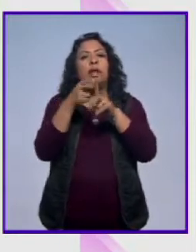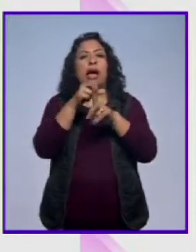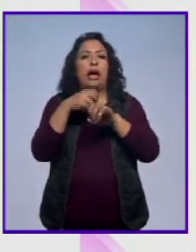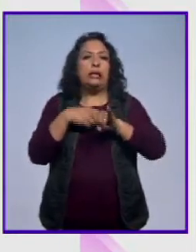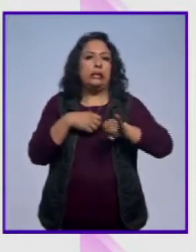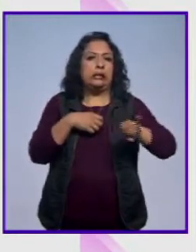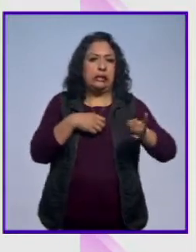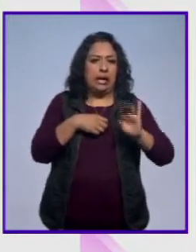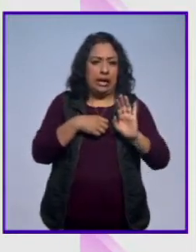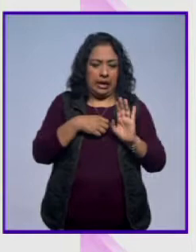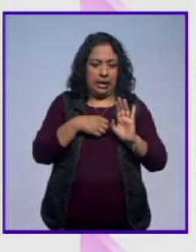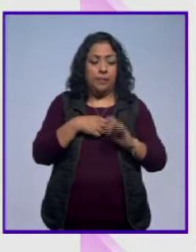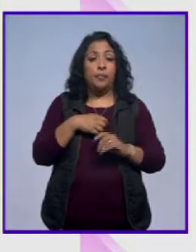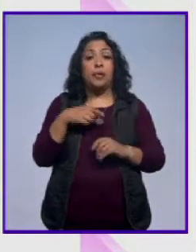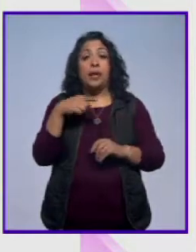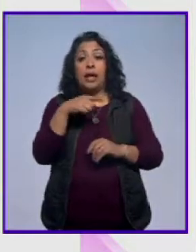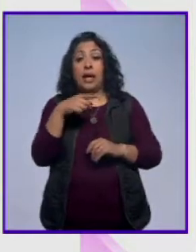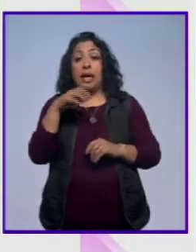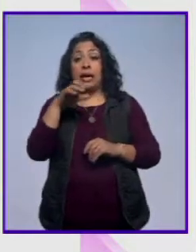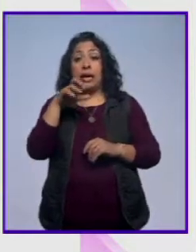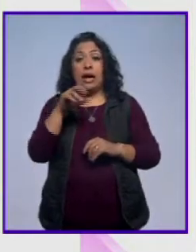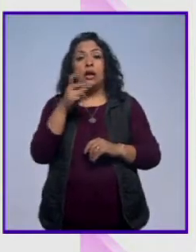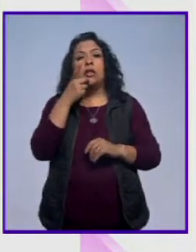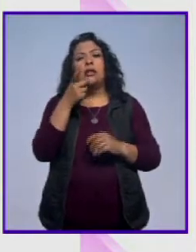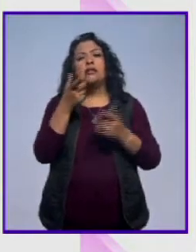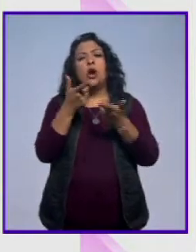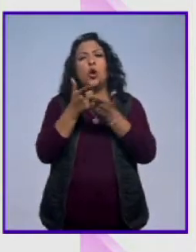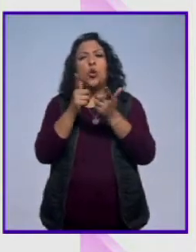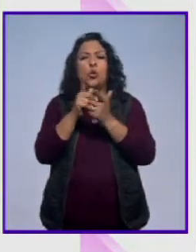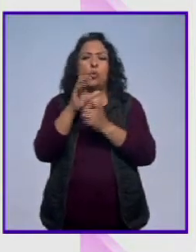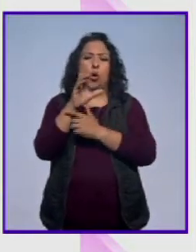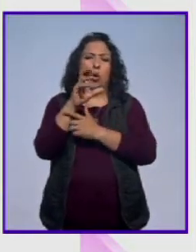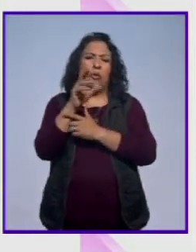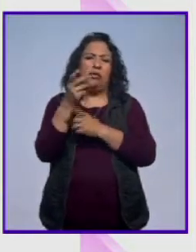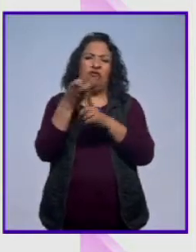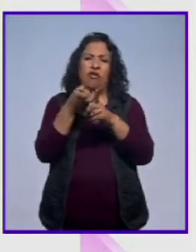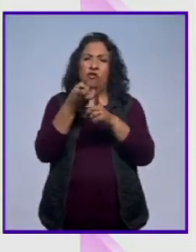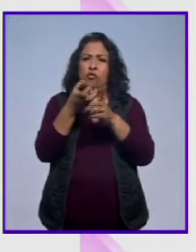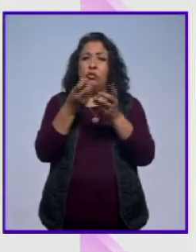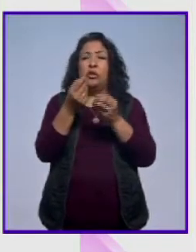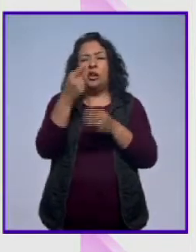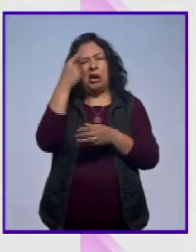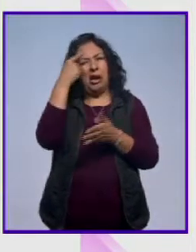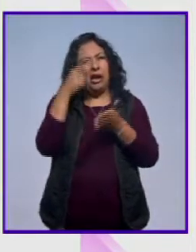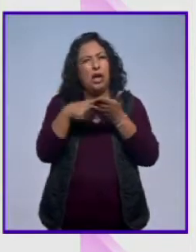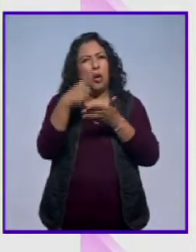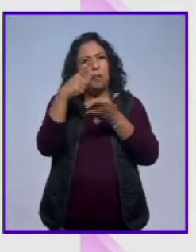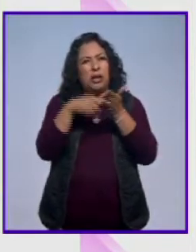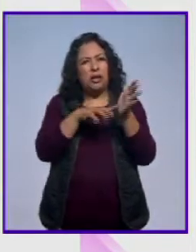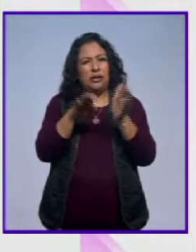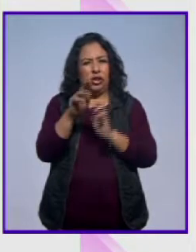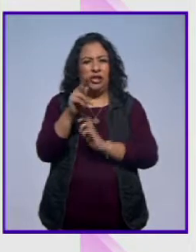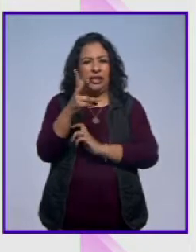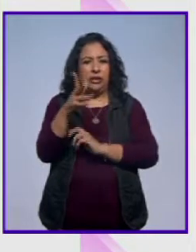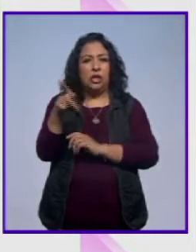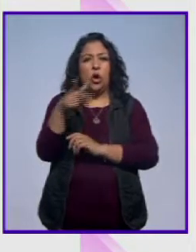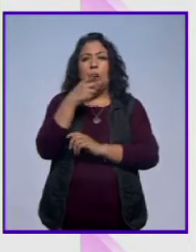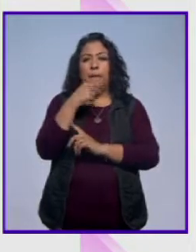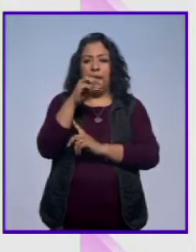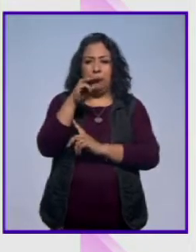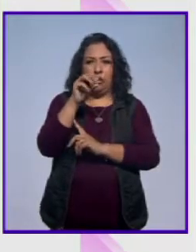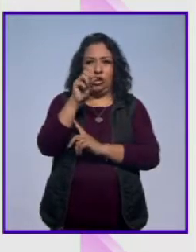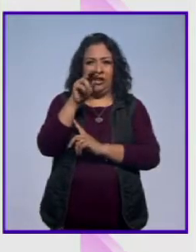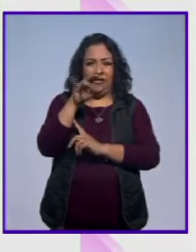izquierda, pero él hacía una crítica al Partido Comunista. Me parece que en el 85, Monsiváis encuentra